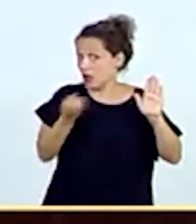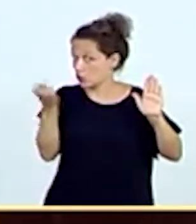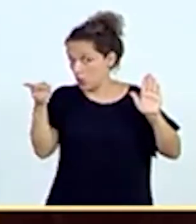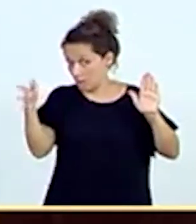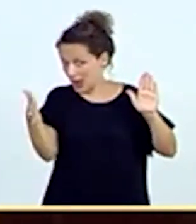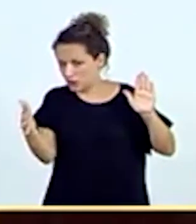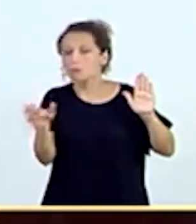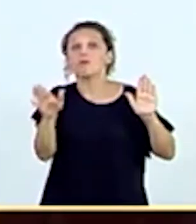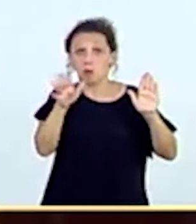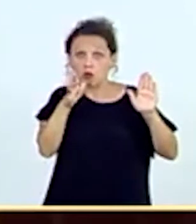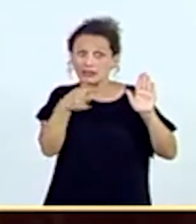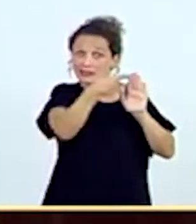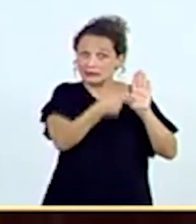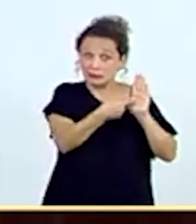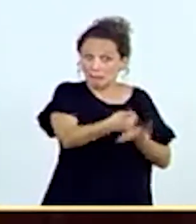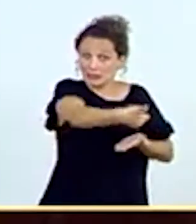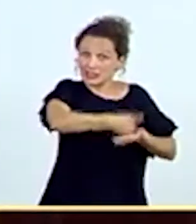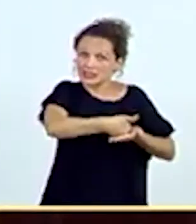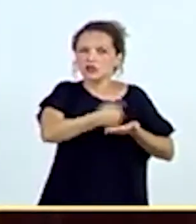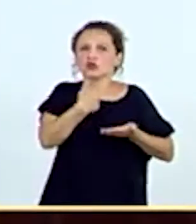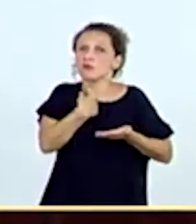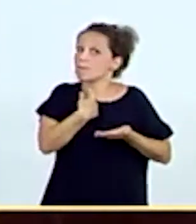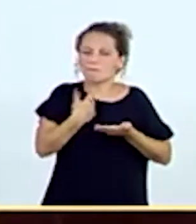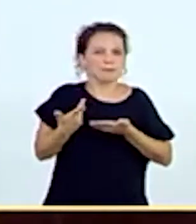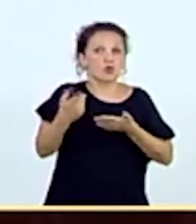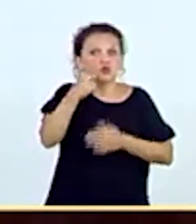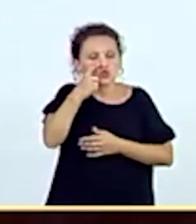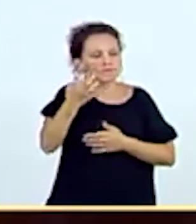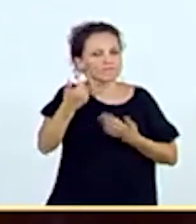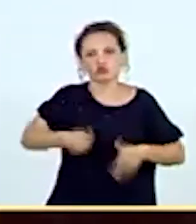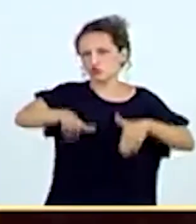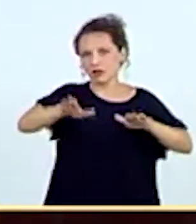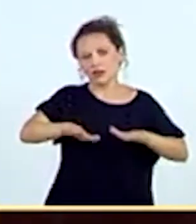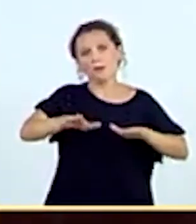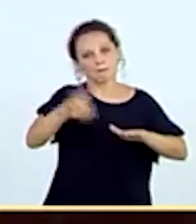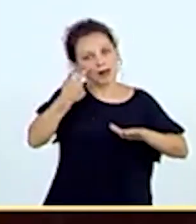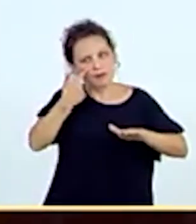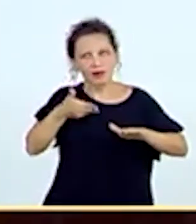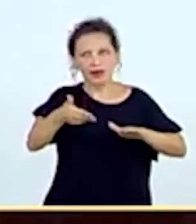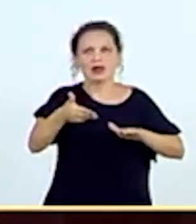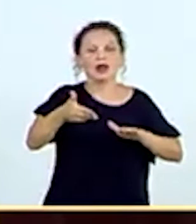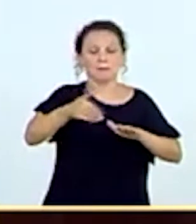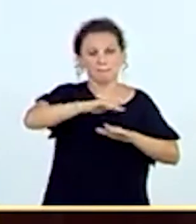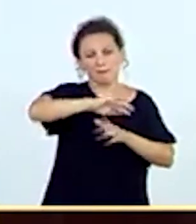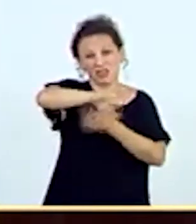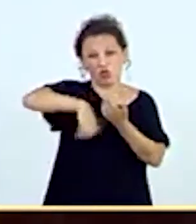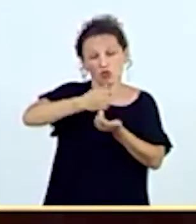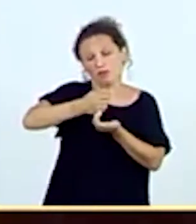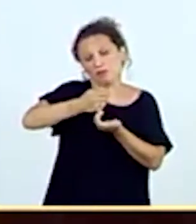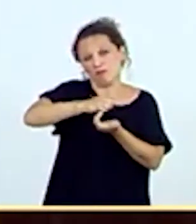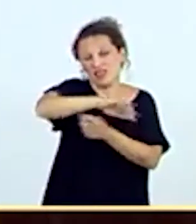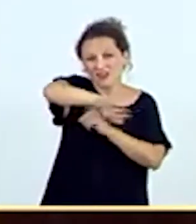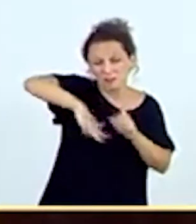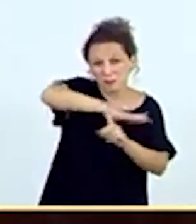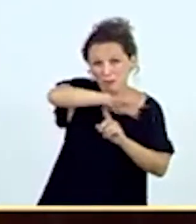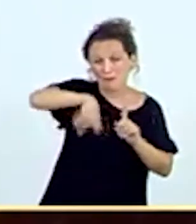obligados en junio a pedir una suspensión del procedimiento de evaluación ambiental, como trascendió la prensa, pero